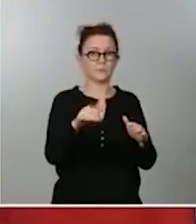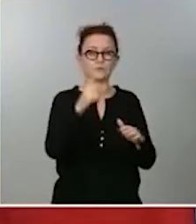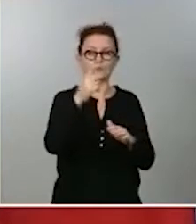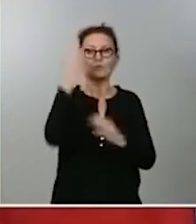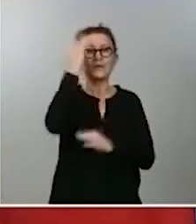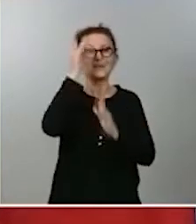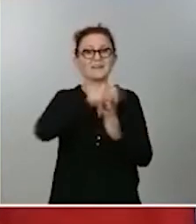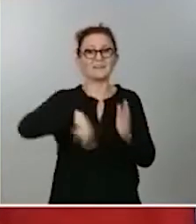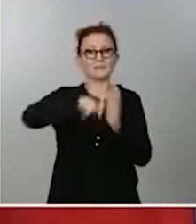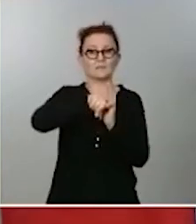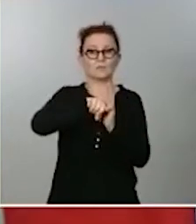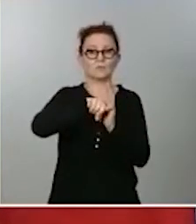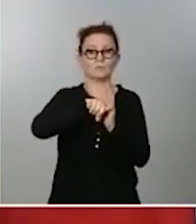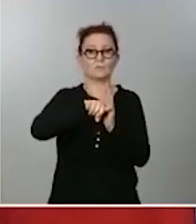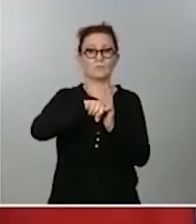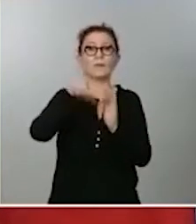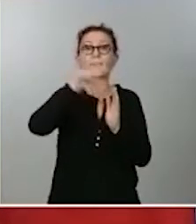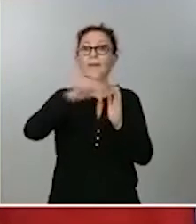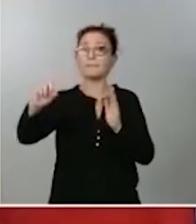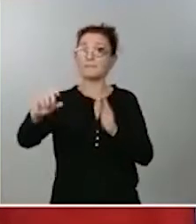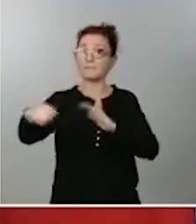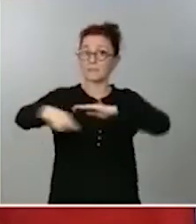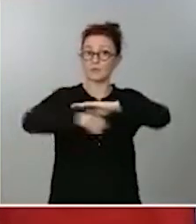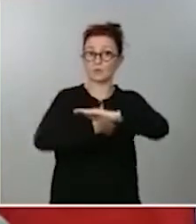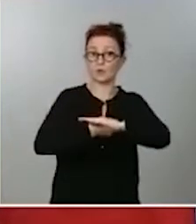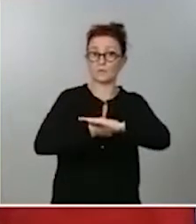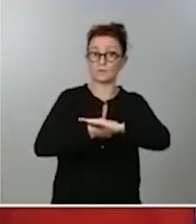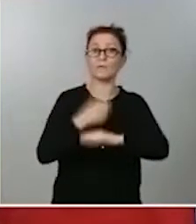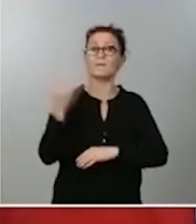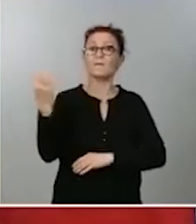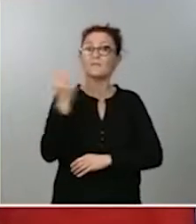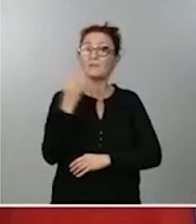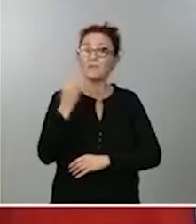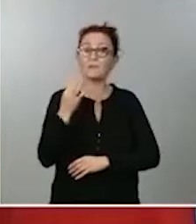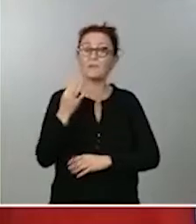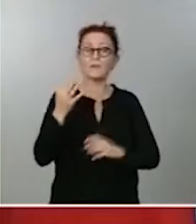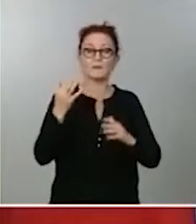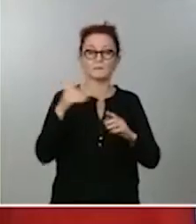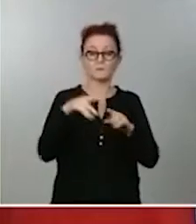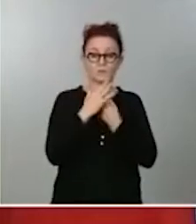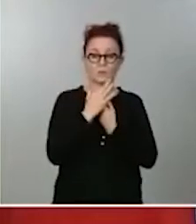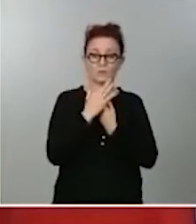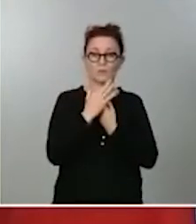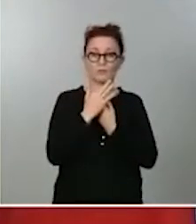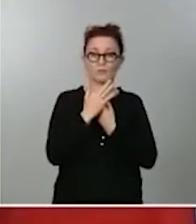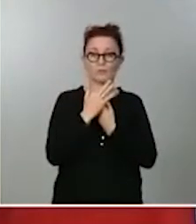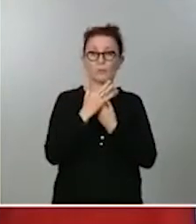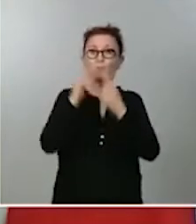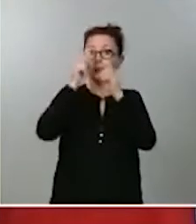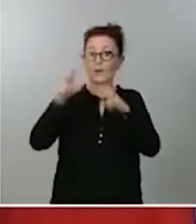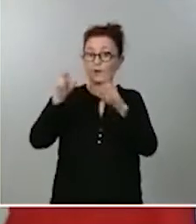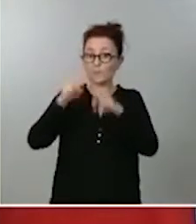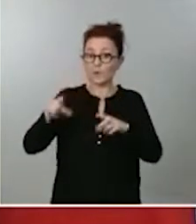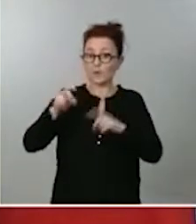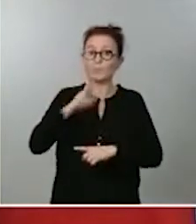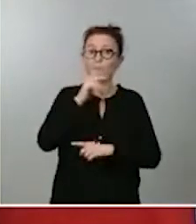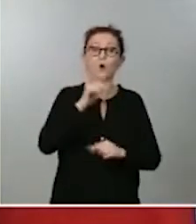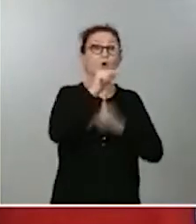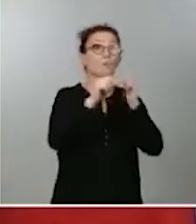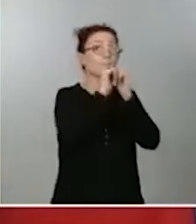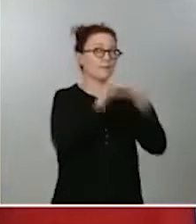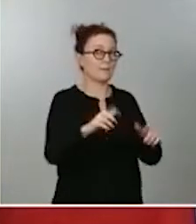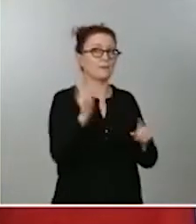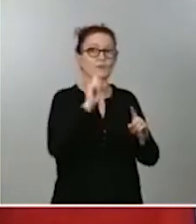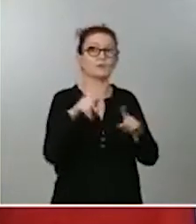empresas que lo soliciten que sea con motivo del agravamiento de su situación por la pandemia y no por situaciones previas